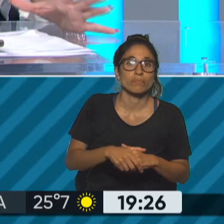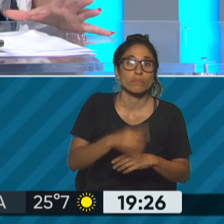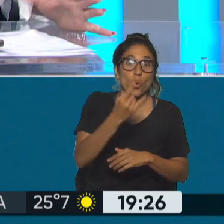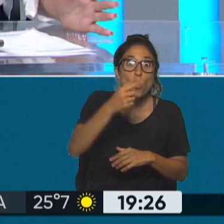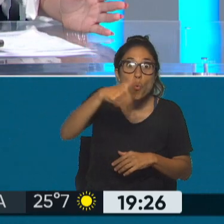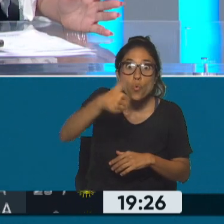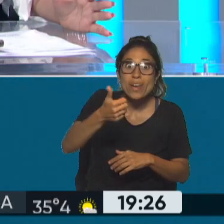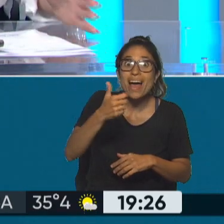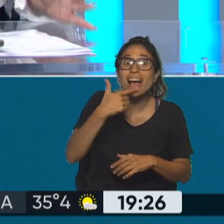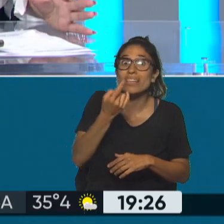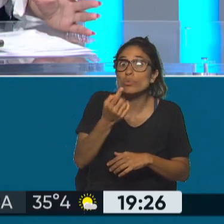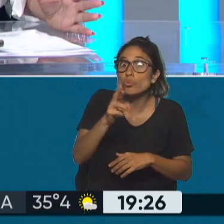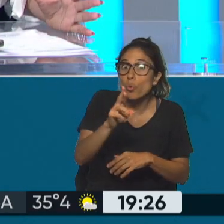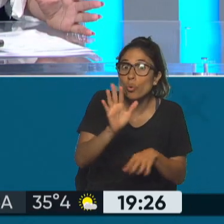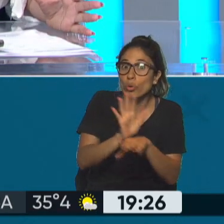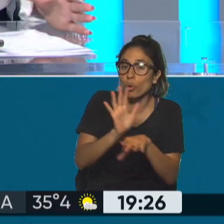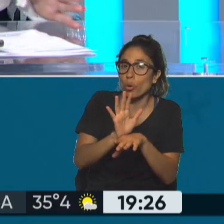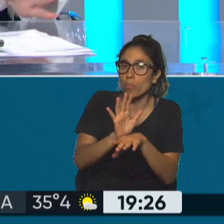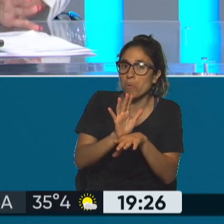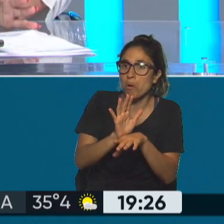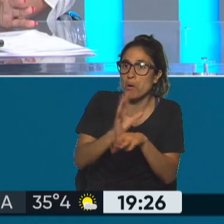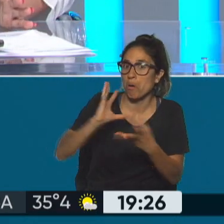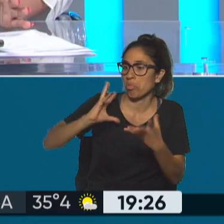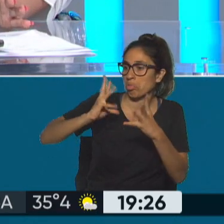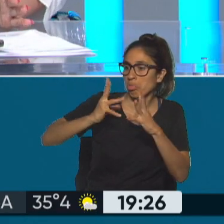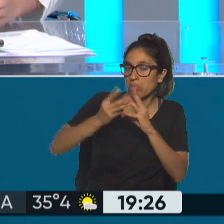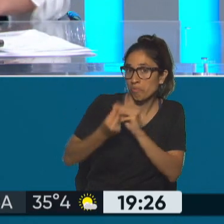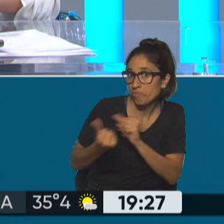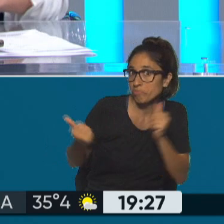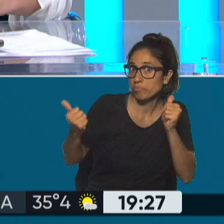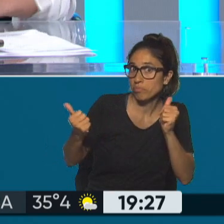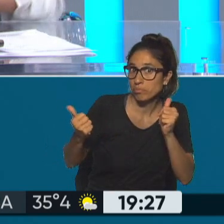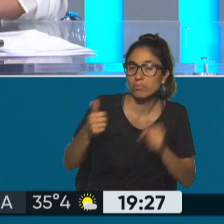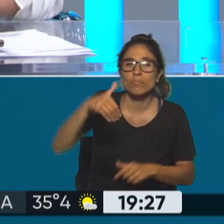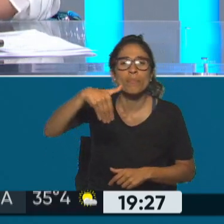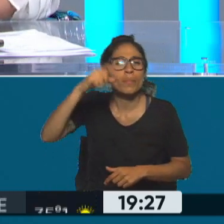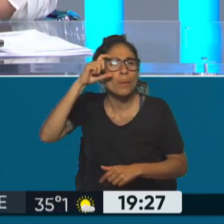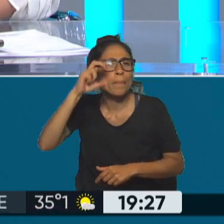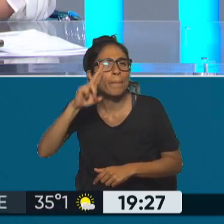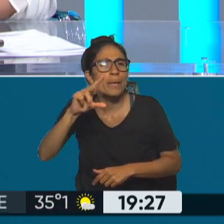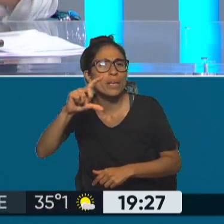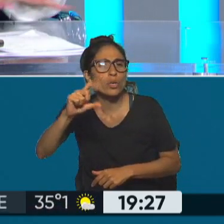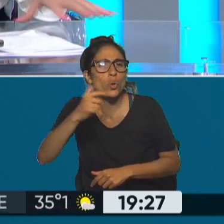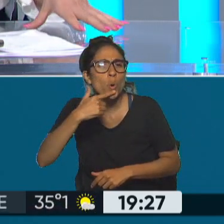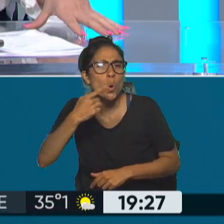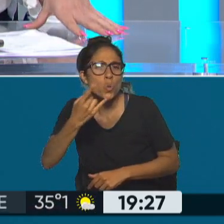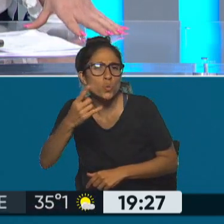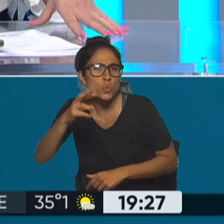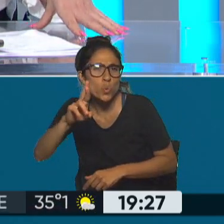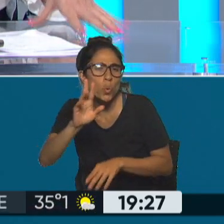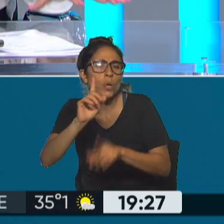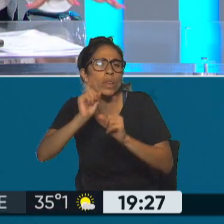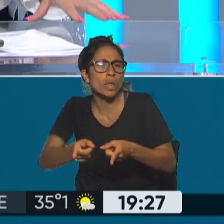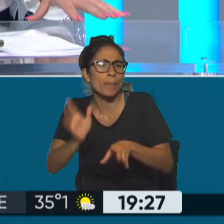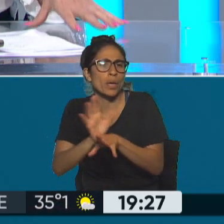prácticamente inactiva y un MERCOSUR que se da también en un contexto de ciertos encontronazos y se quiere sobre todo por